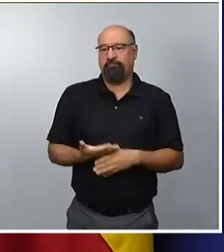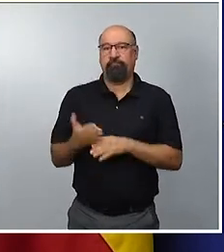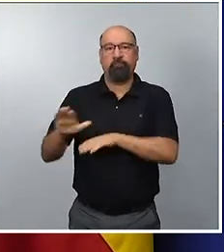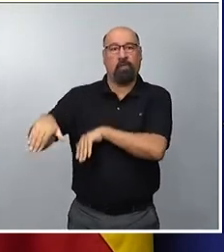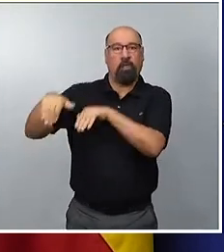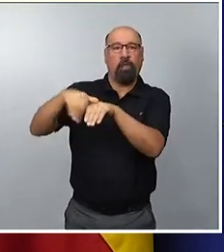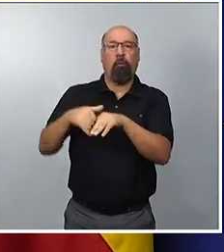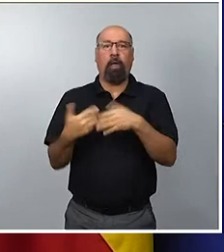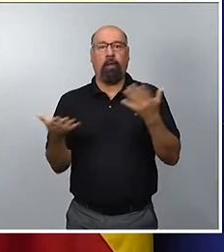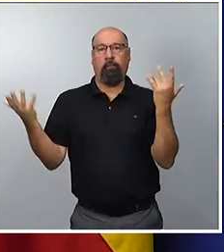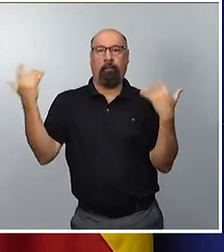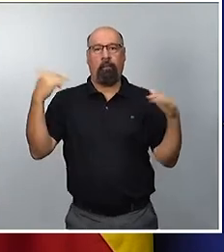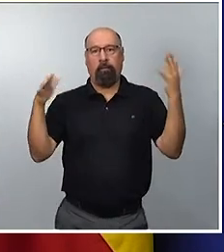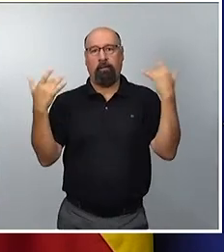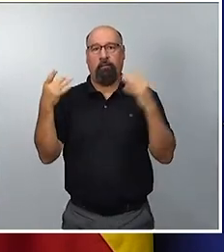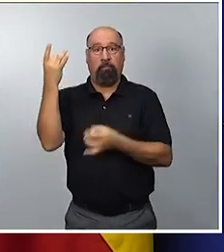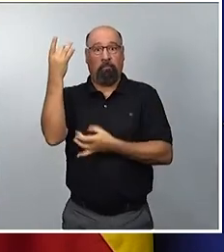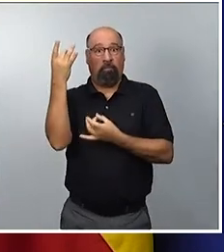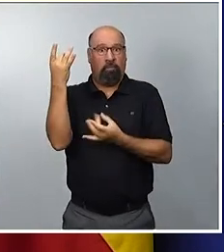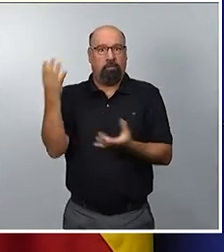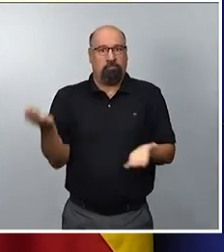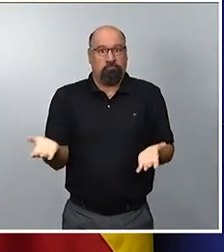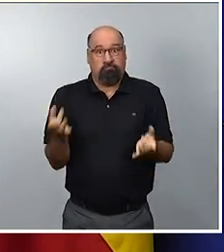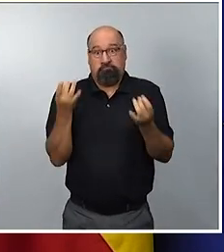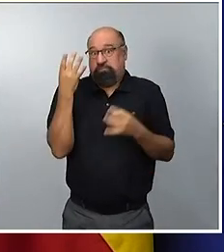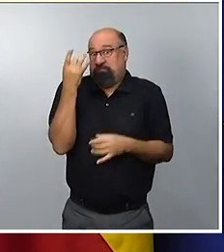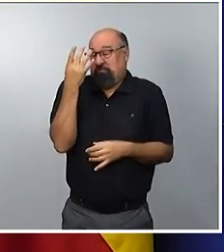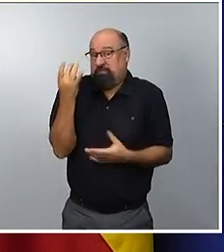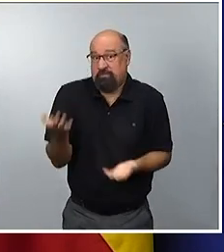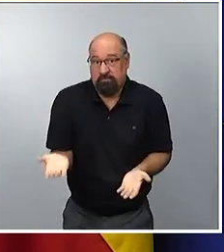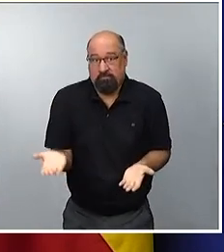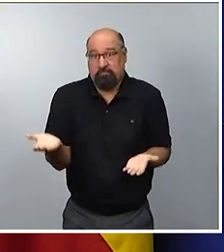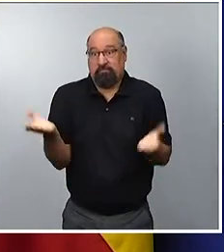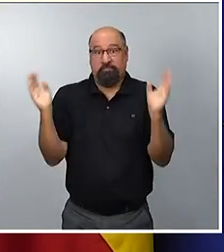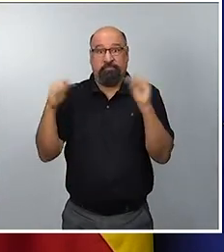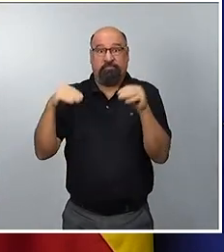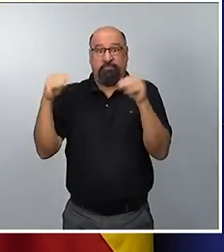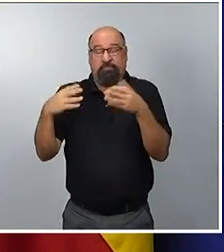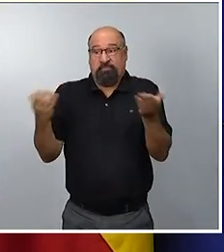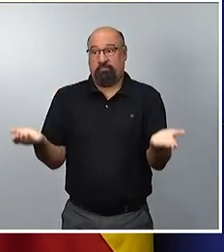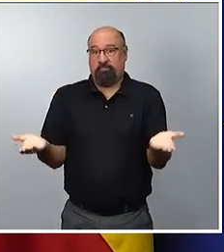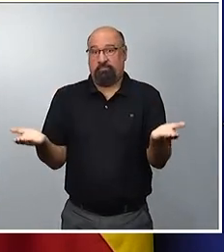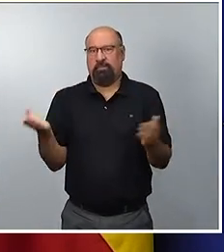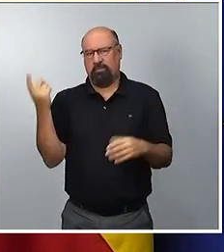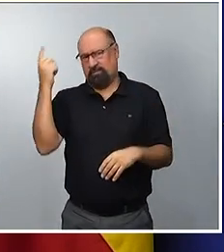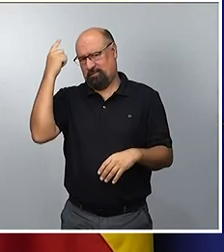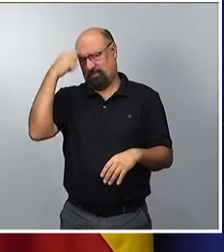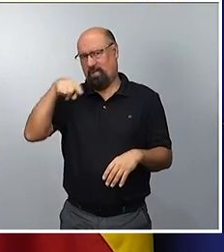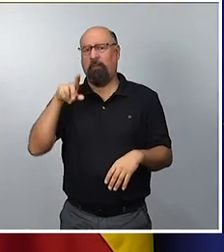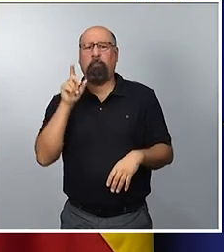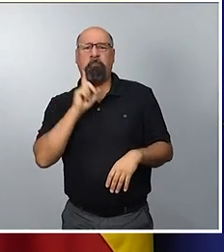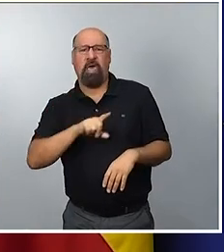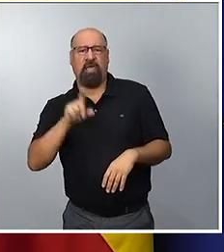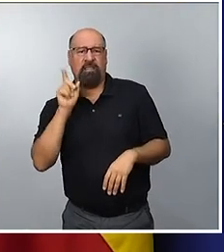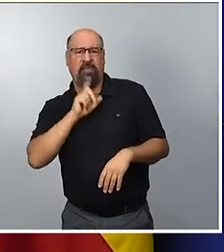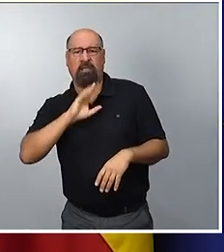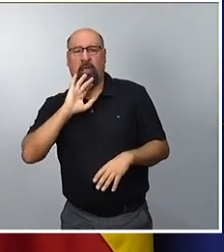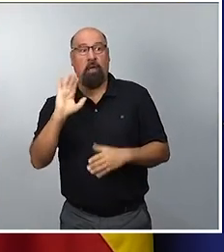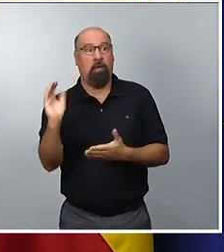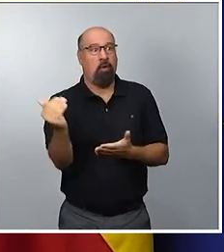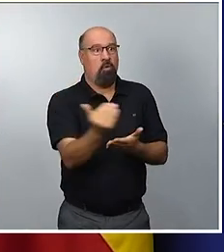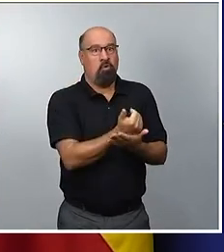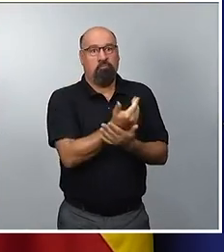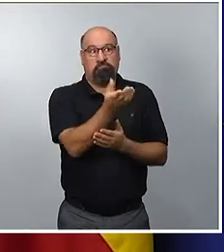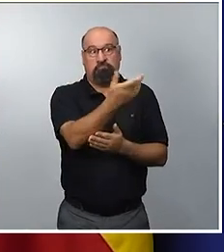paripé, por todo el folclore que alrededor de la misma está haciendo el candidato, sabiendo que es mentira y que no va a poder conseguir esos